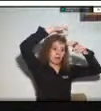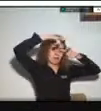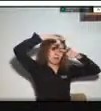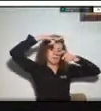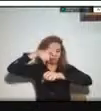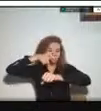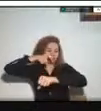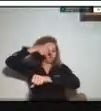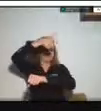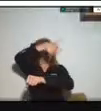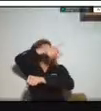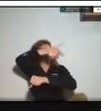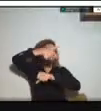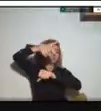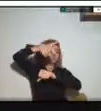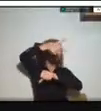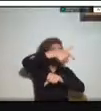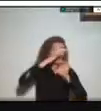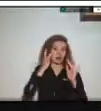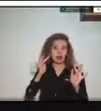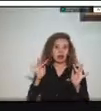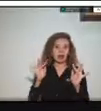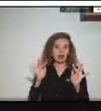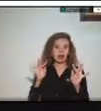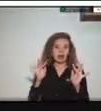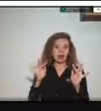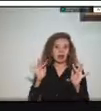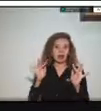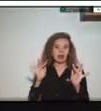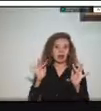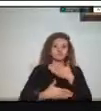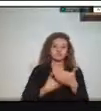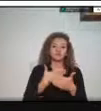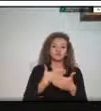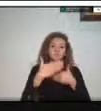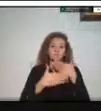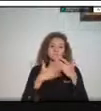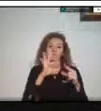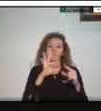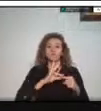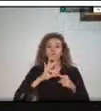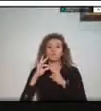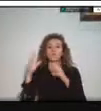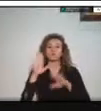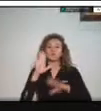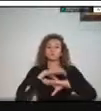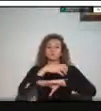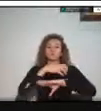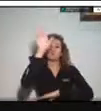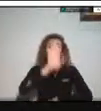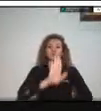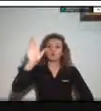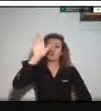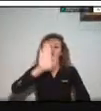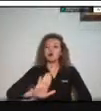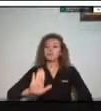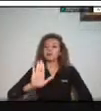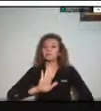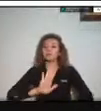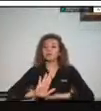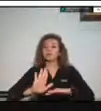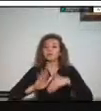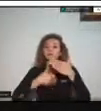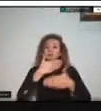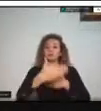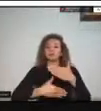especializados de la de la unidad departamental como hidrólogos como geólogos como